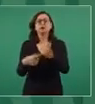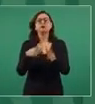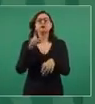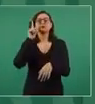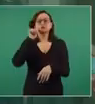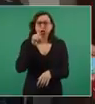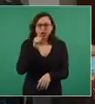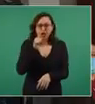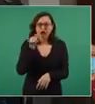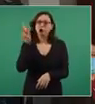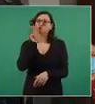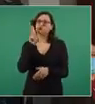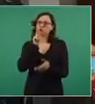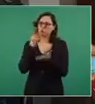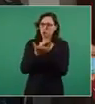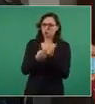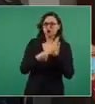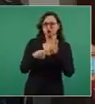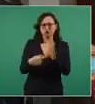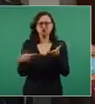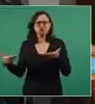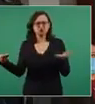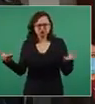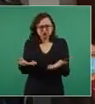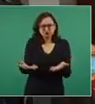O presentar pruebas. O presentar pruebas.